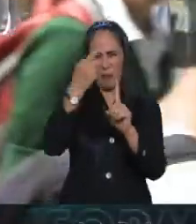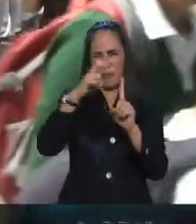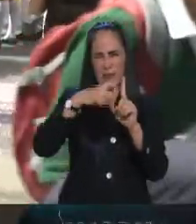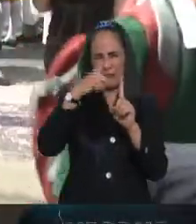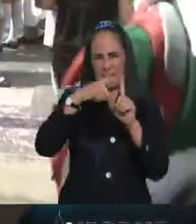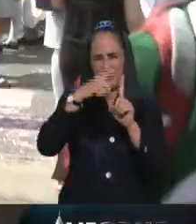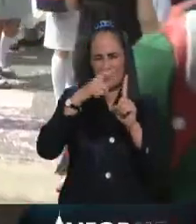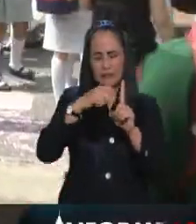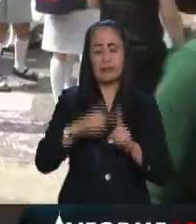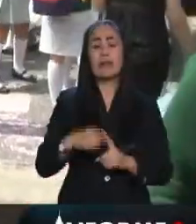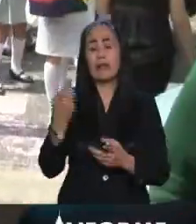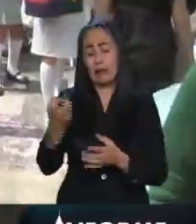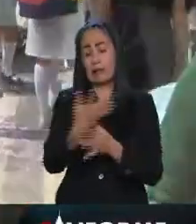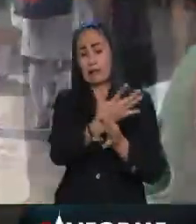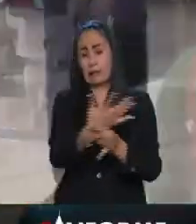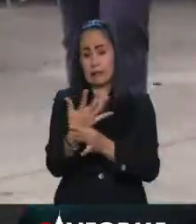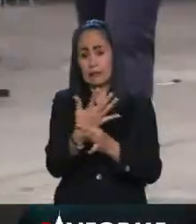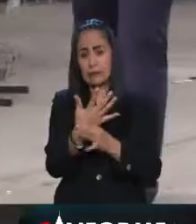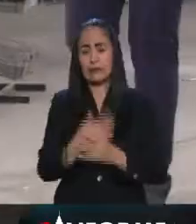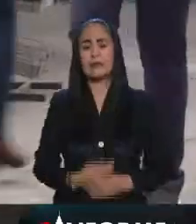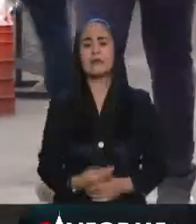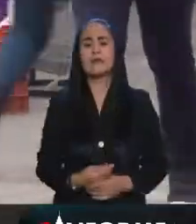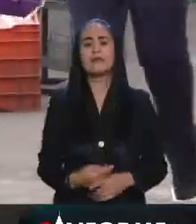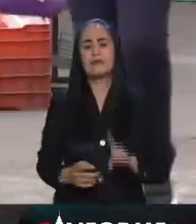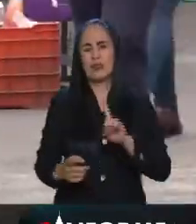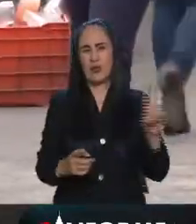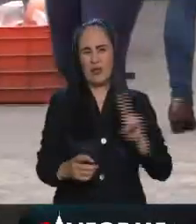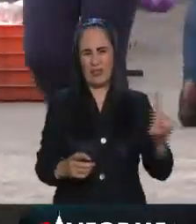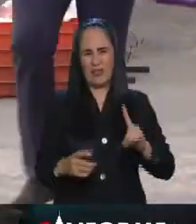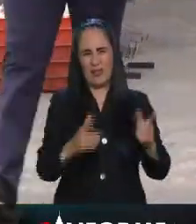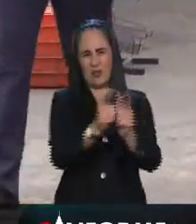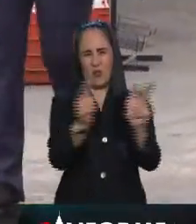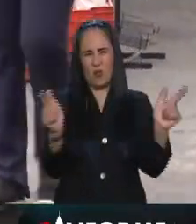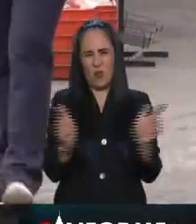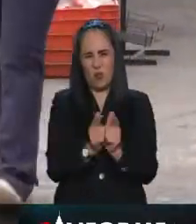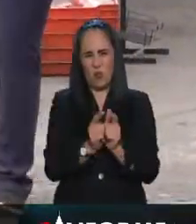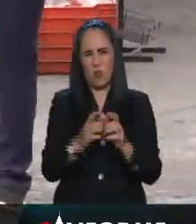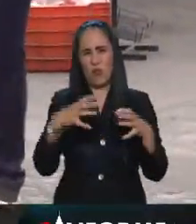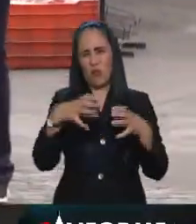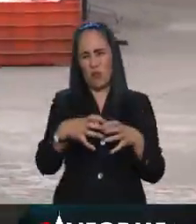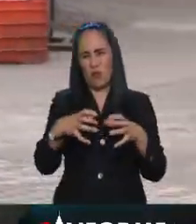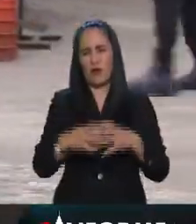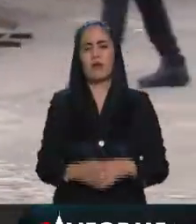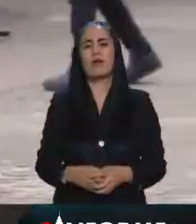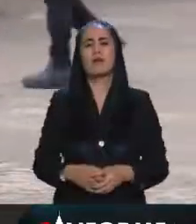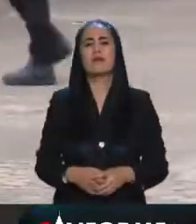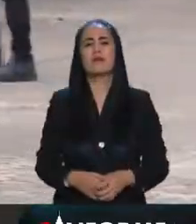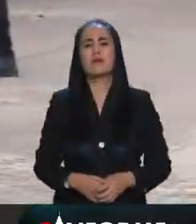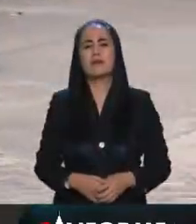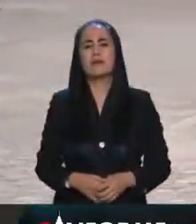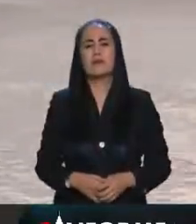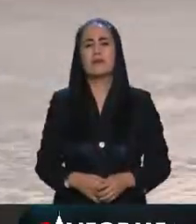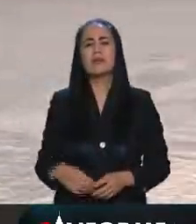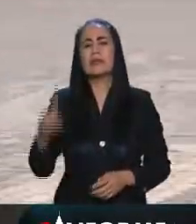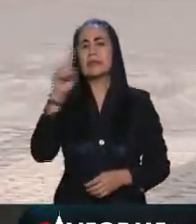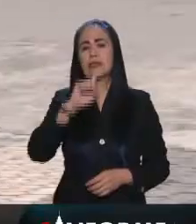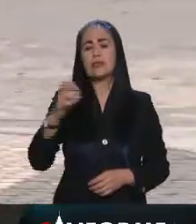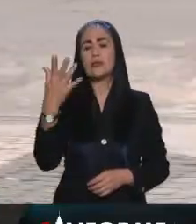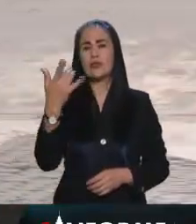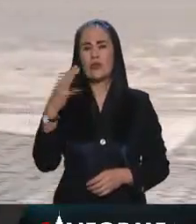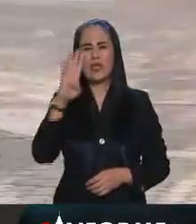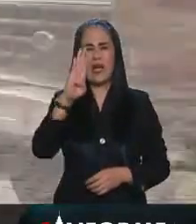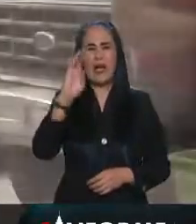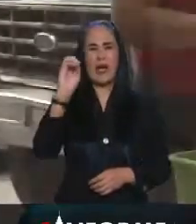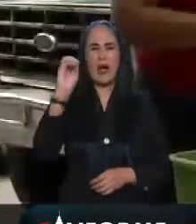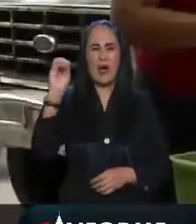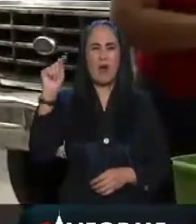varias de las cuentas de la oposición de la derecha estaban aplicadas por votos hasta por unas ciento cincuenta cuentas del lado